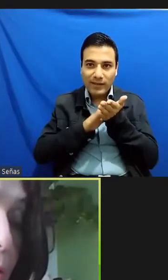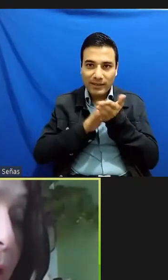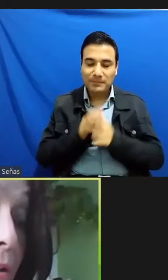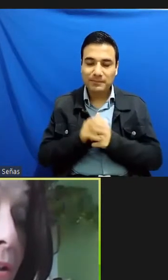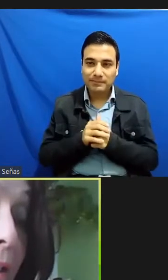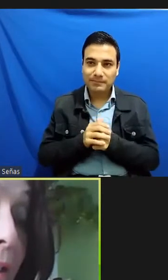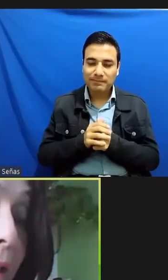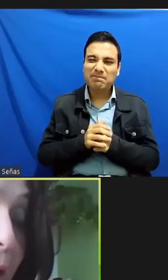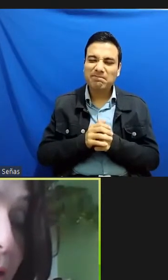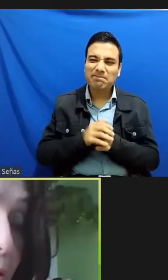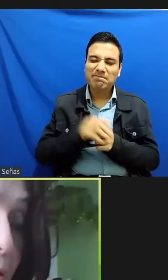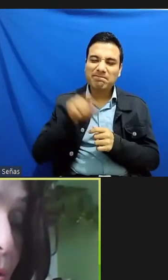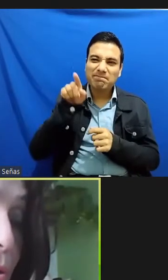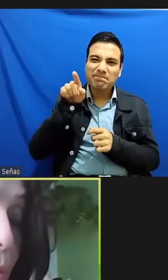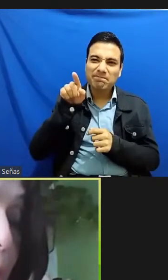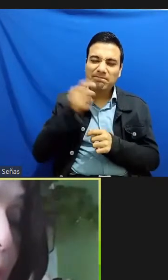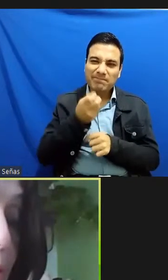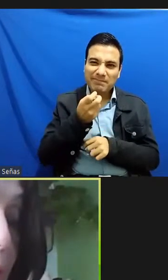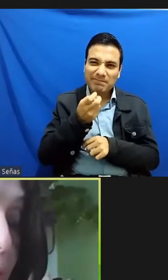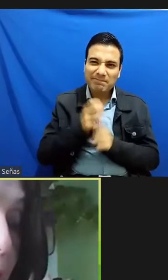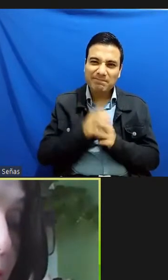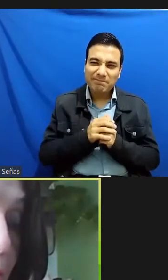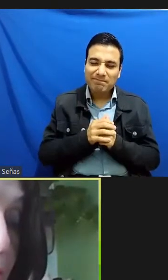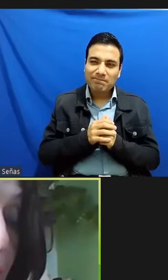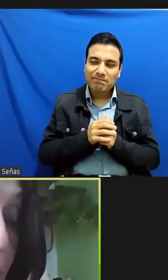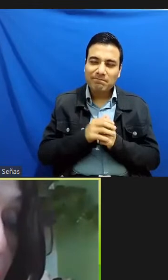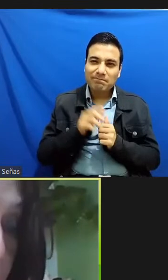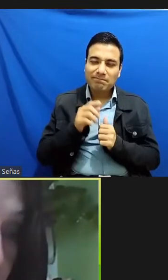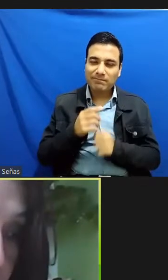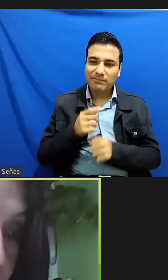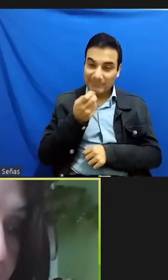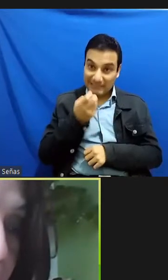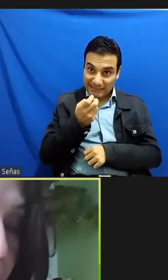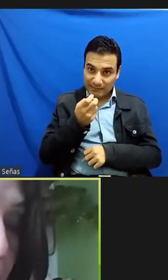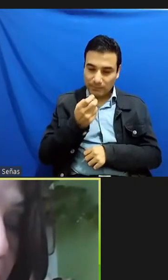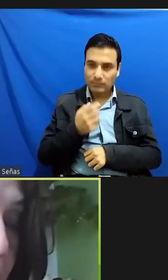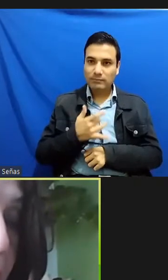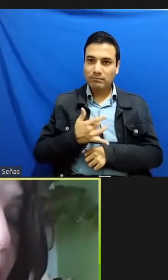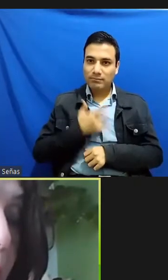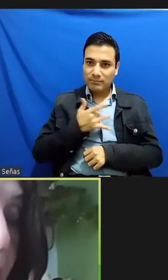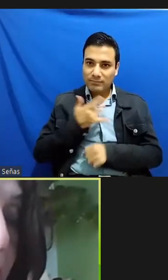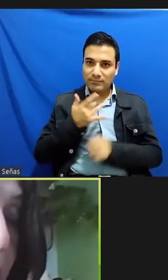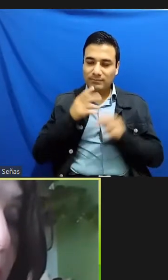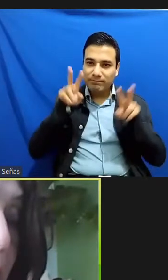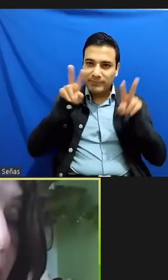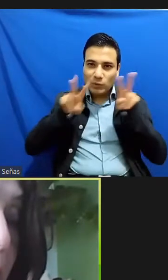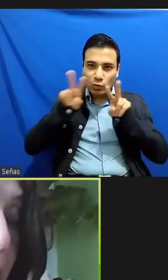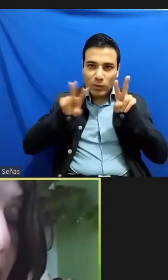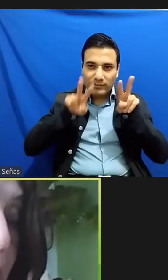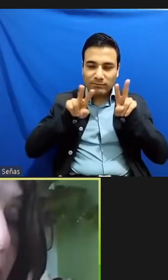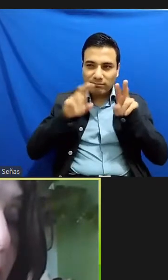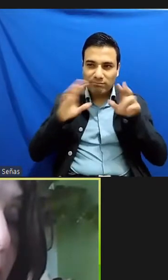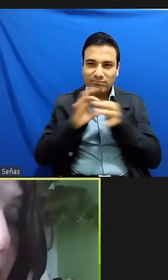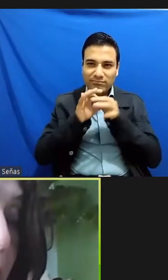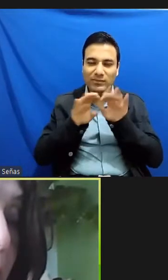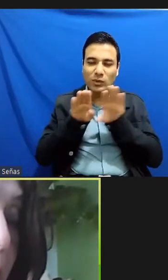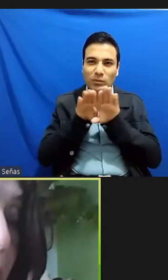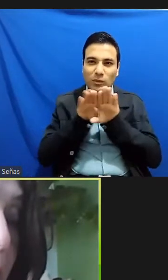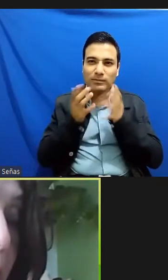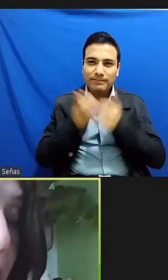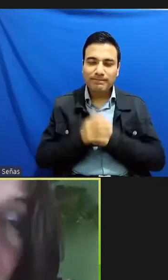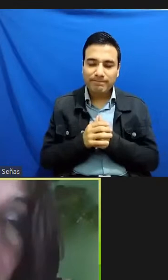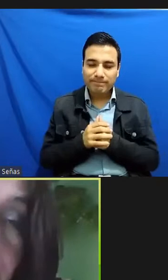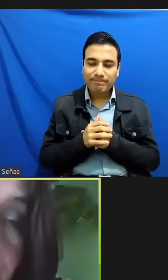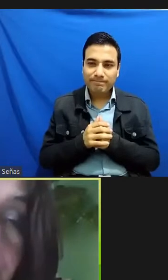¿qué nos dice esto sobre los sentidos lo visual en particular en relación con la